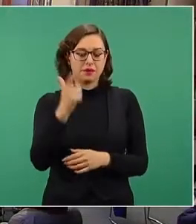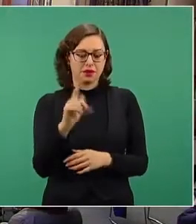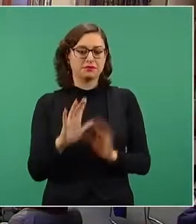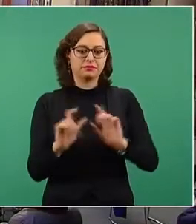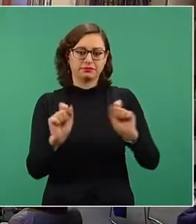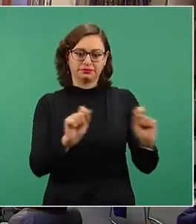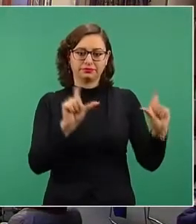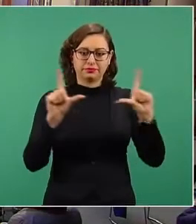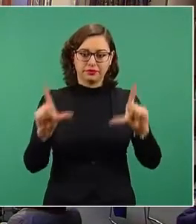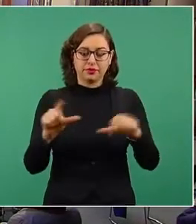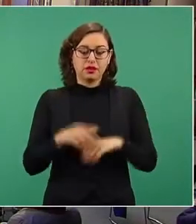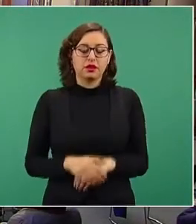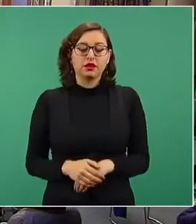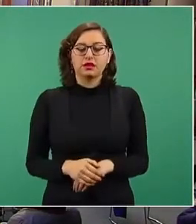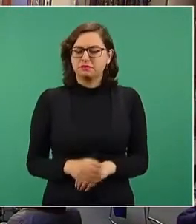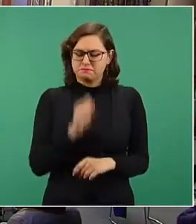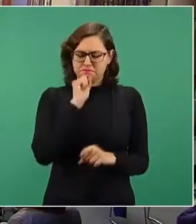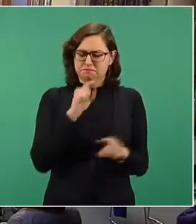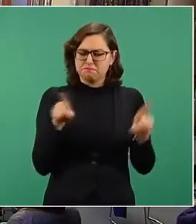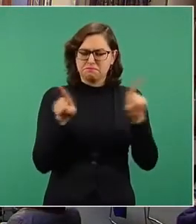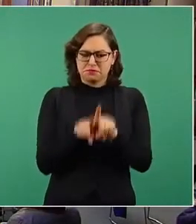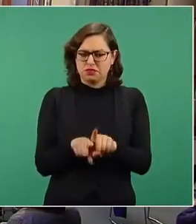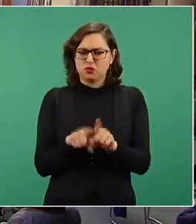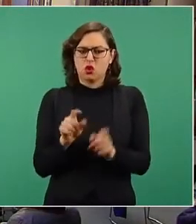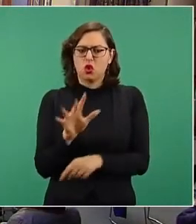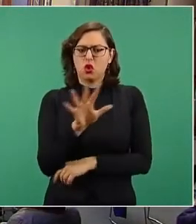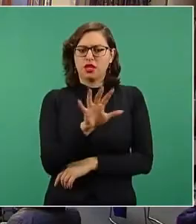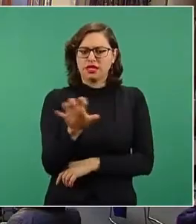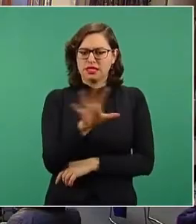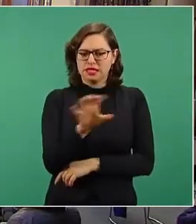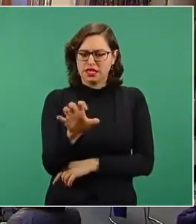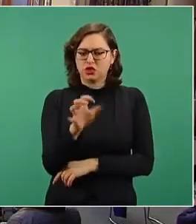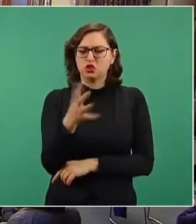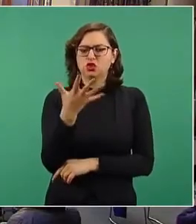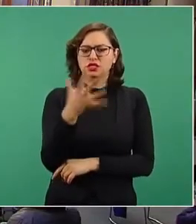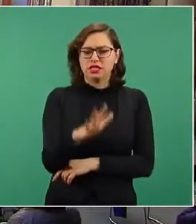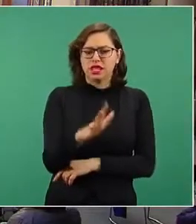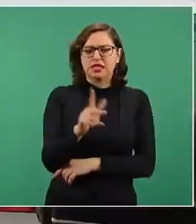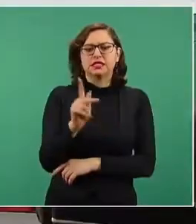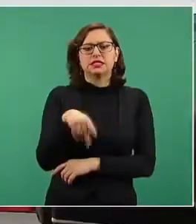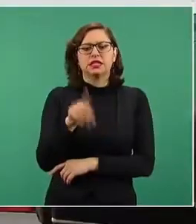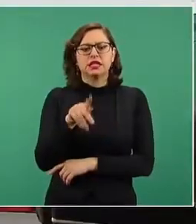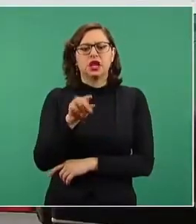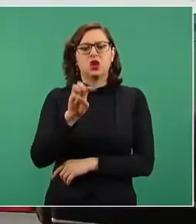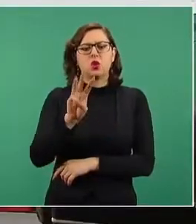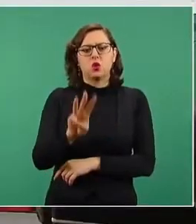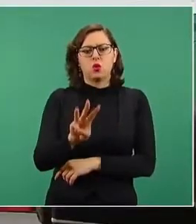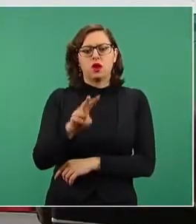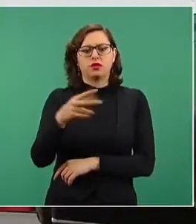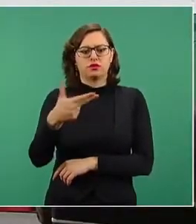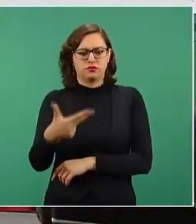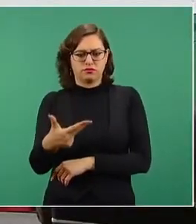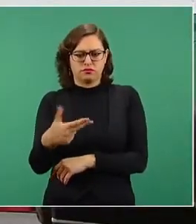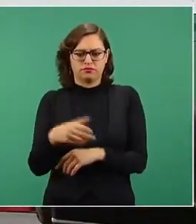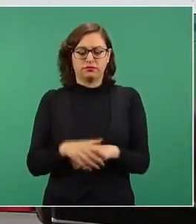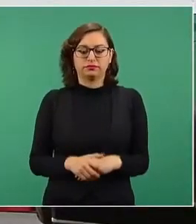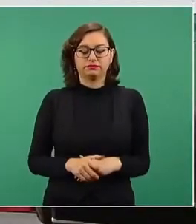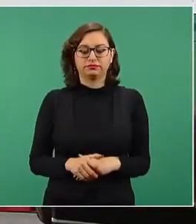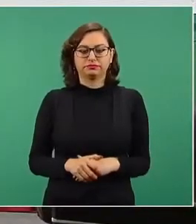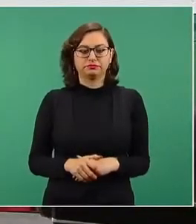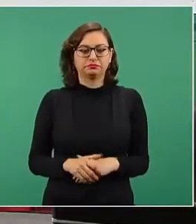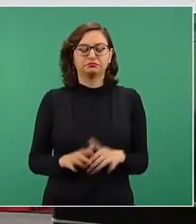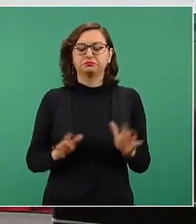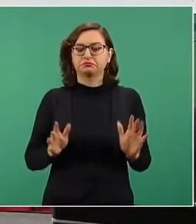kilowatt hora. Vamos a darle a la siguiente, por favor. Entonces, imagínense ustedes, ese recibo de 510